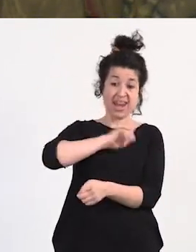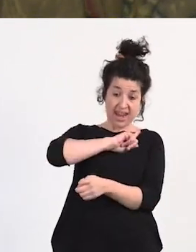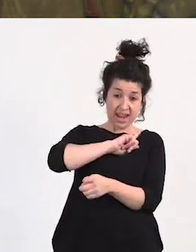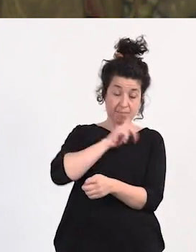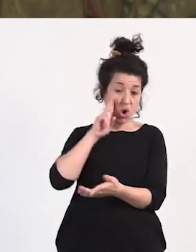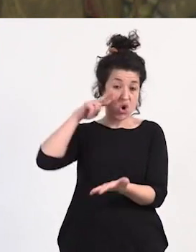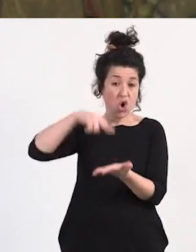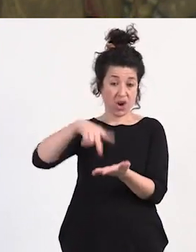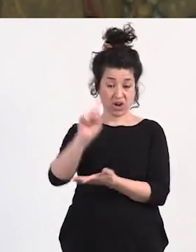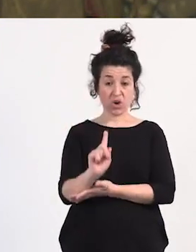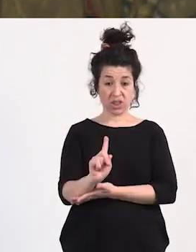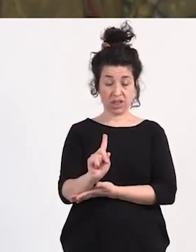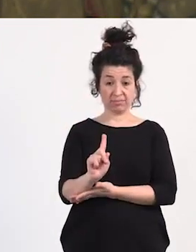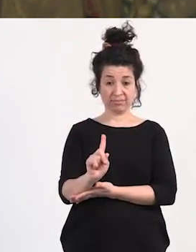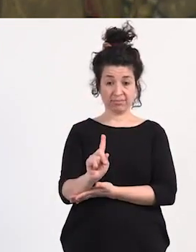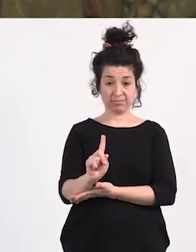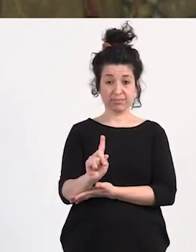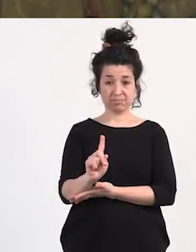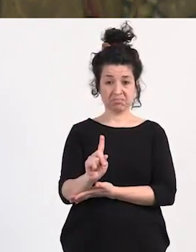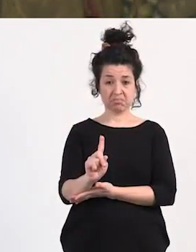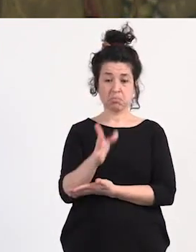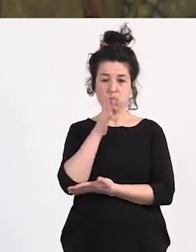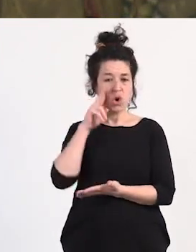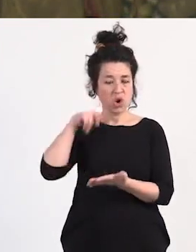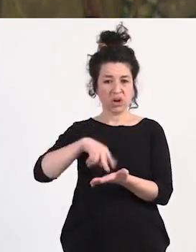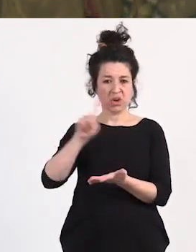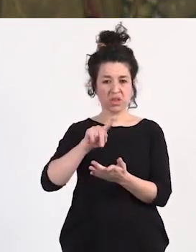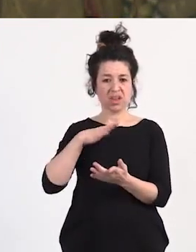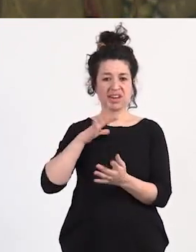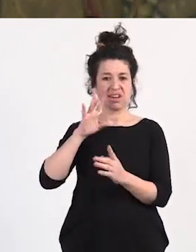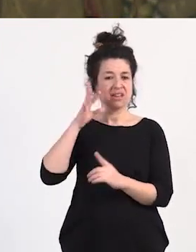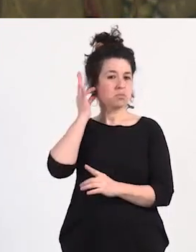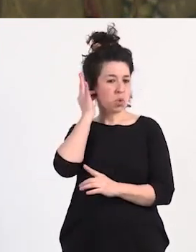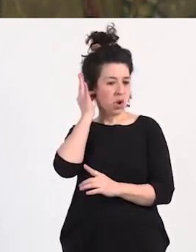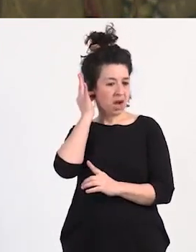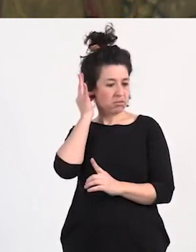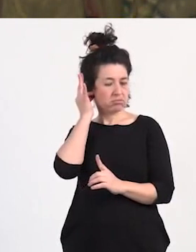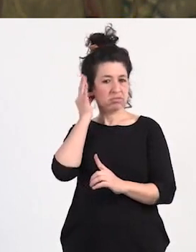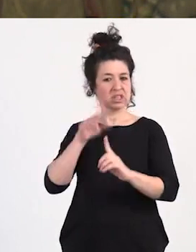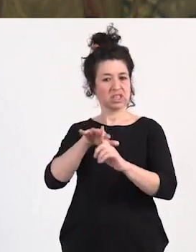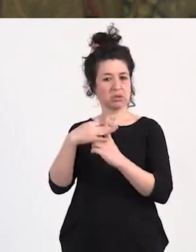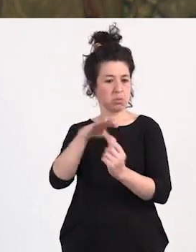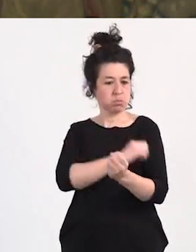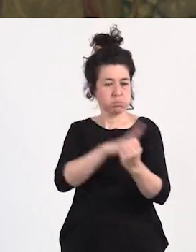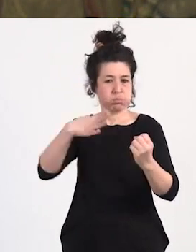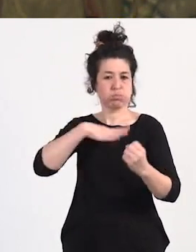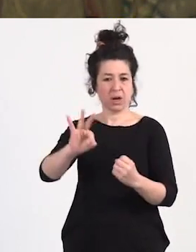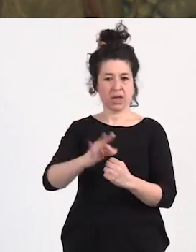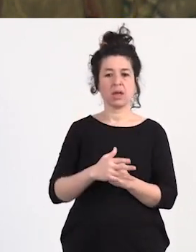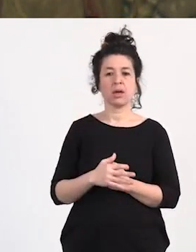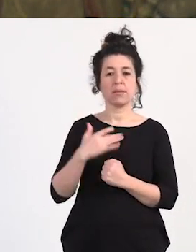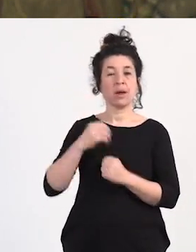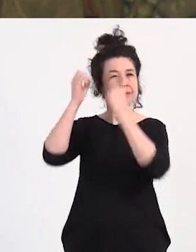que eres una una mujer que puedes empoderarte en esa situación pero no no hay un imaginario